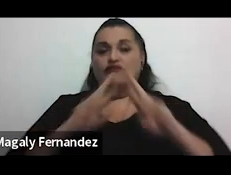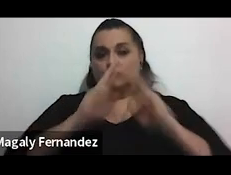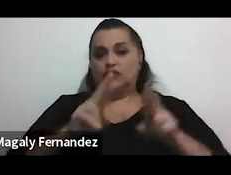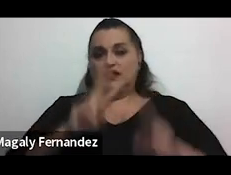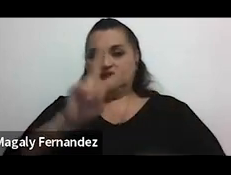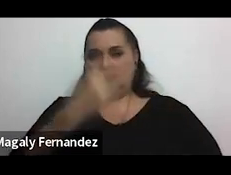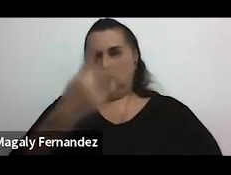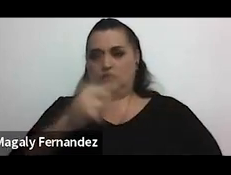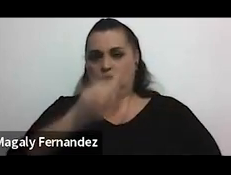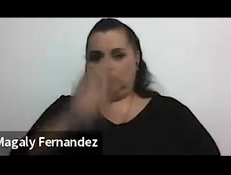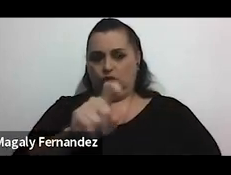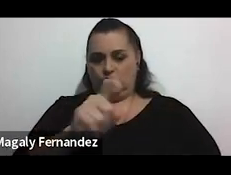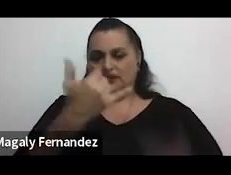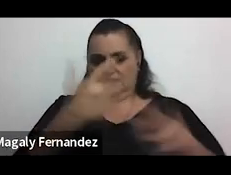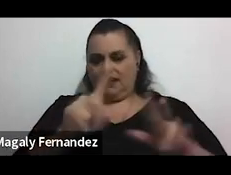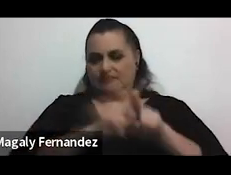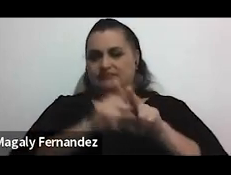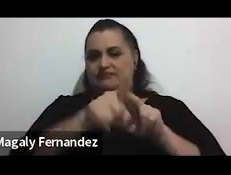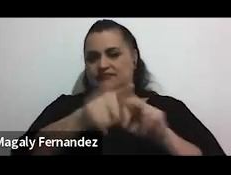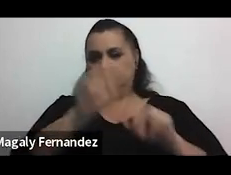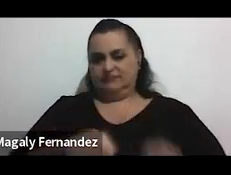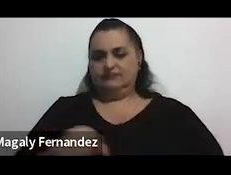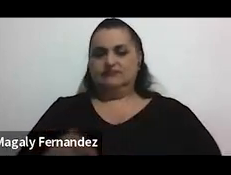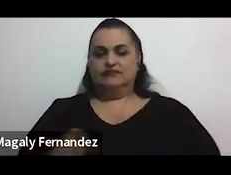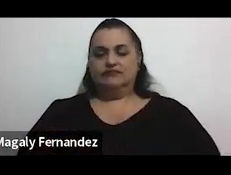aparece. Gracias. Gracias.